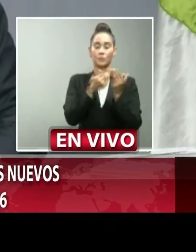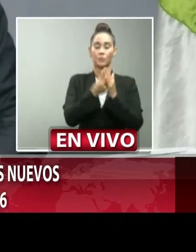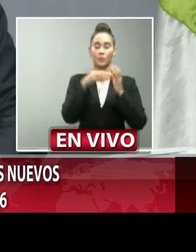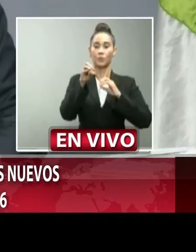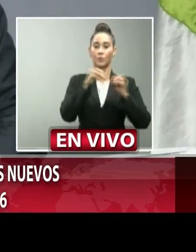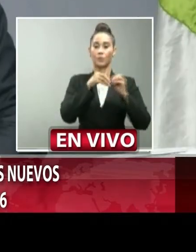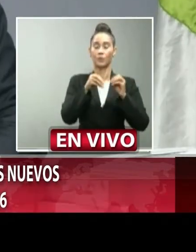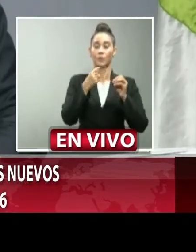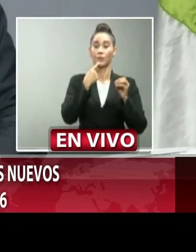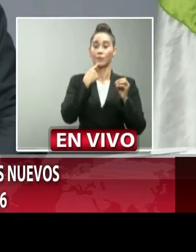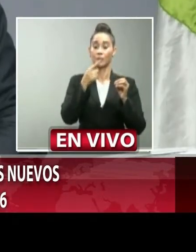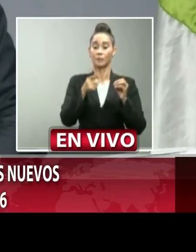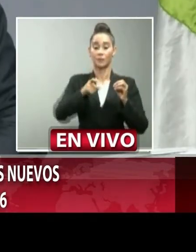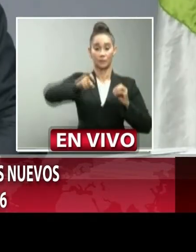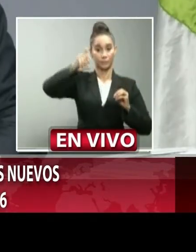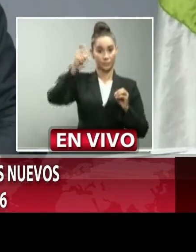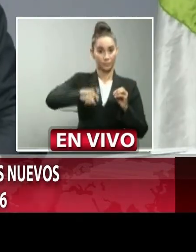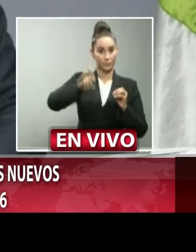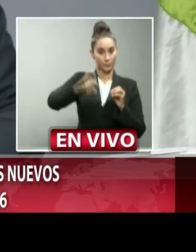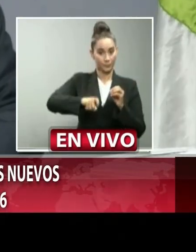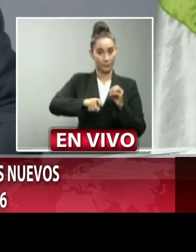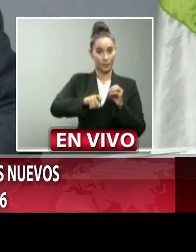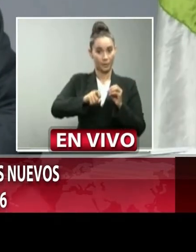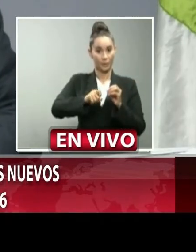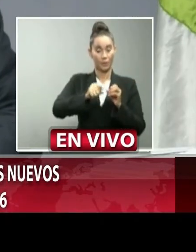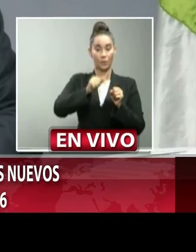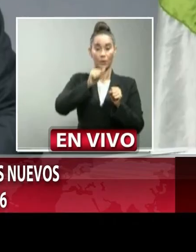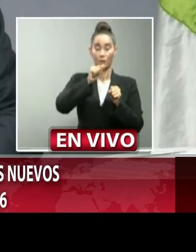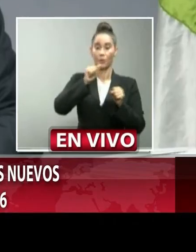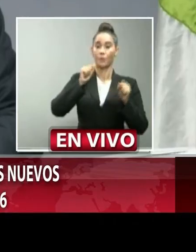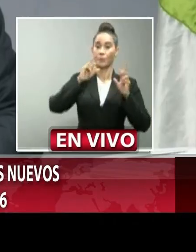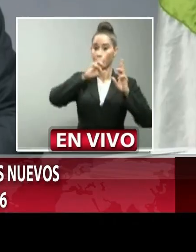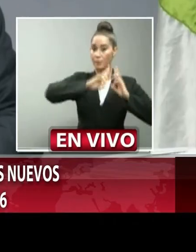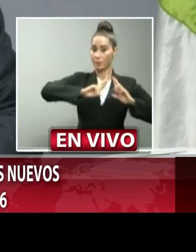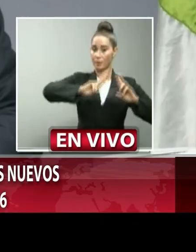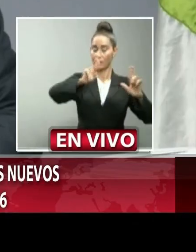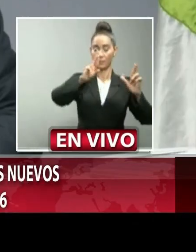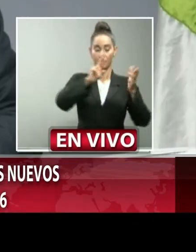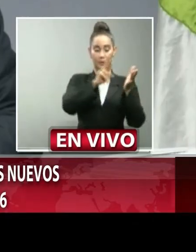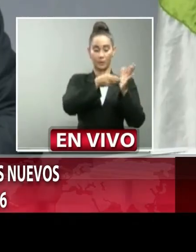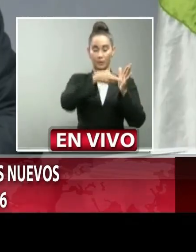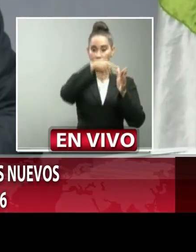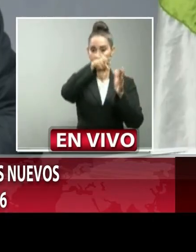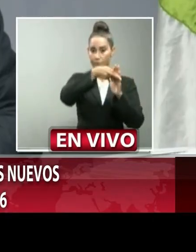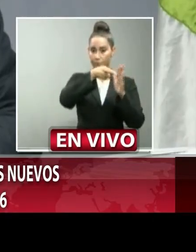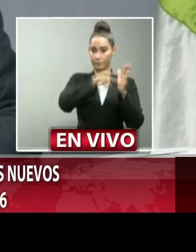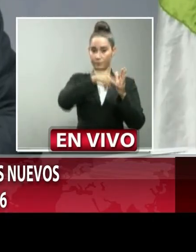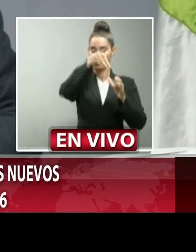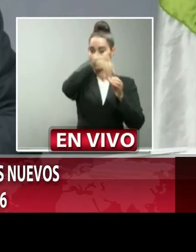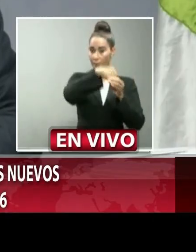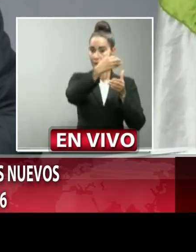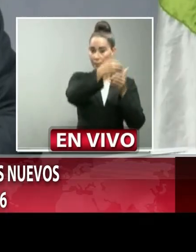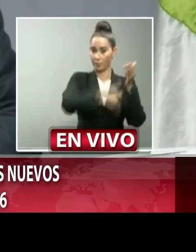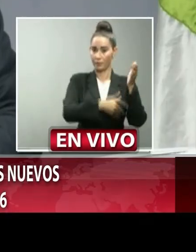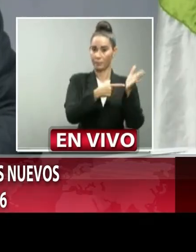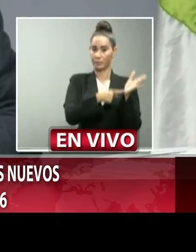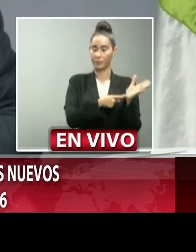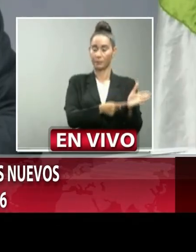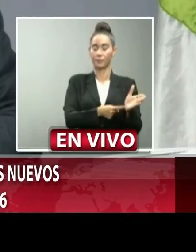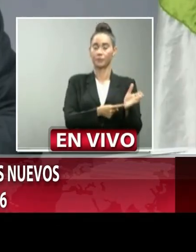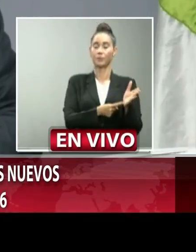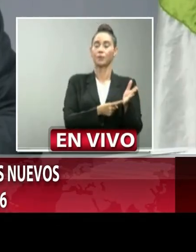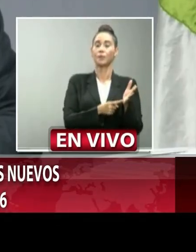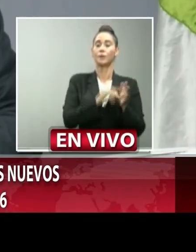señalarle la obligación de cumplir con esta indicación y